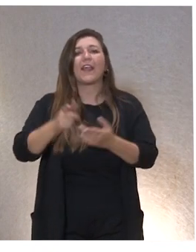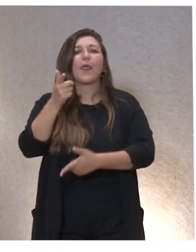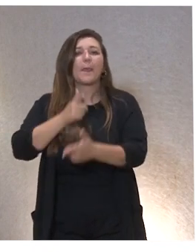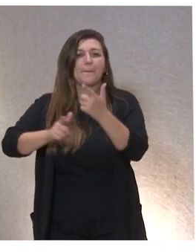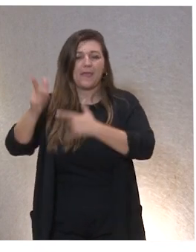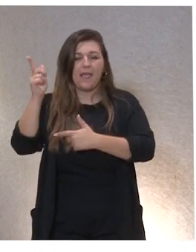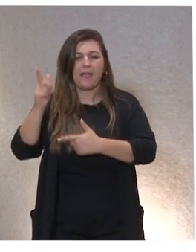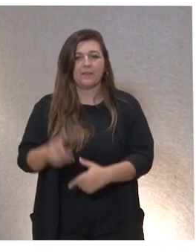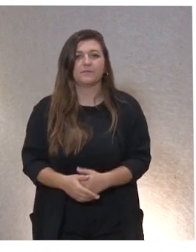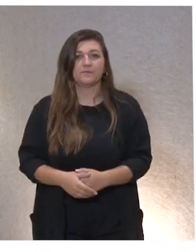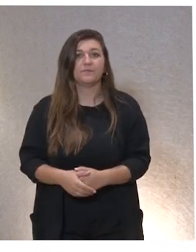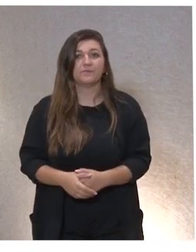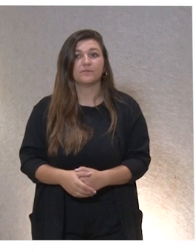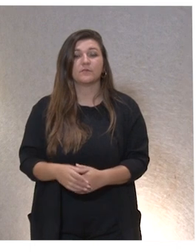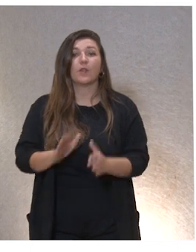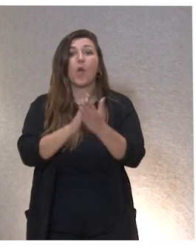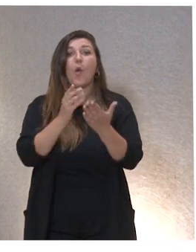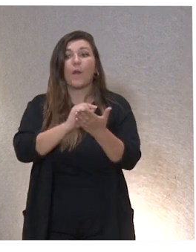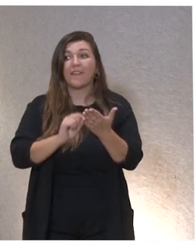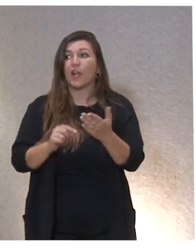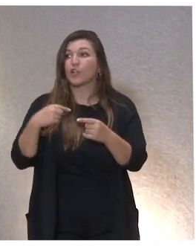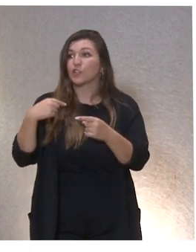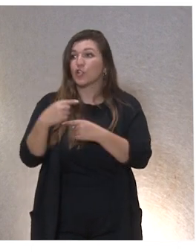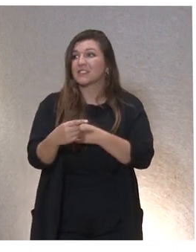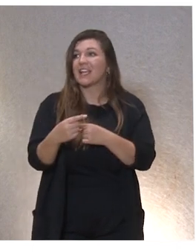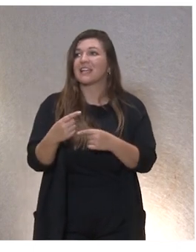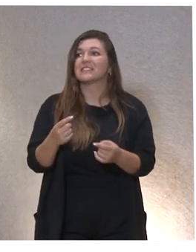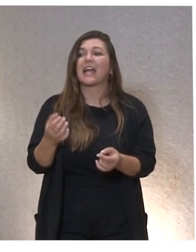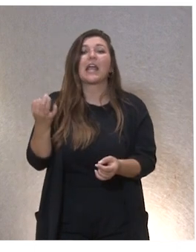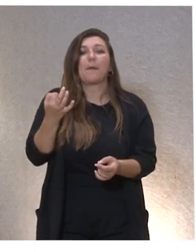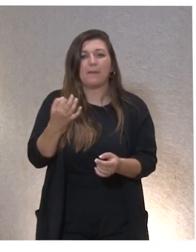tener un cuaderno donde de manera sistemática íbamos a apuntar a aquello que nos iba pasando.